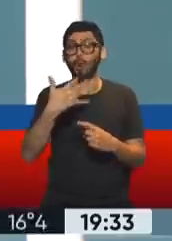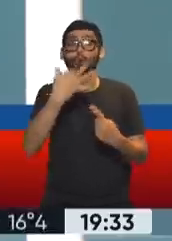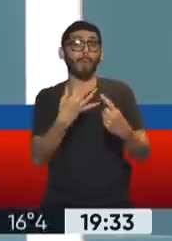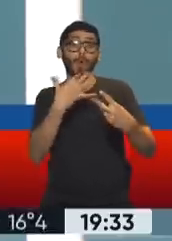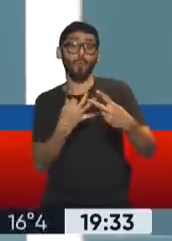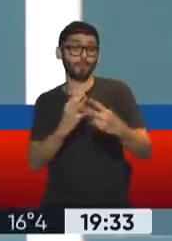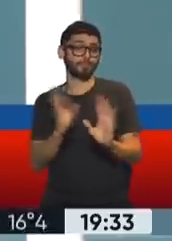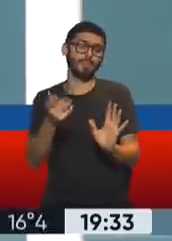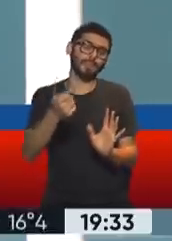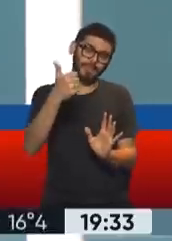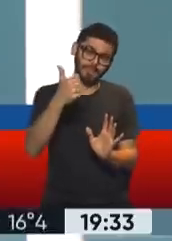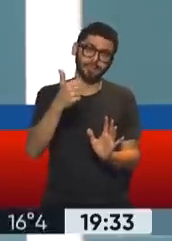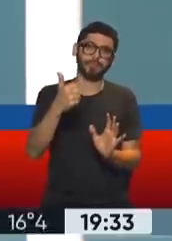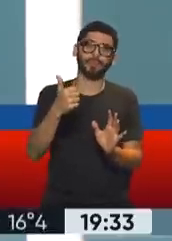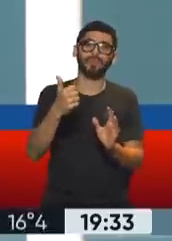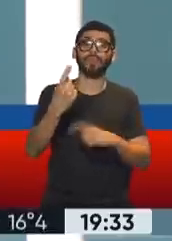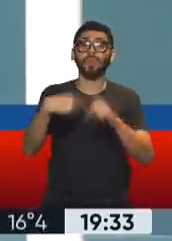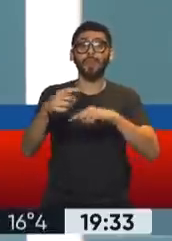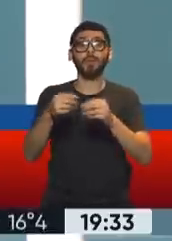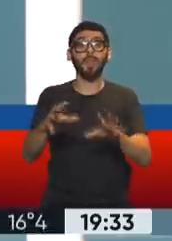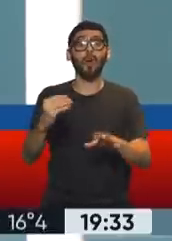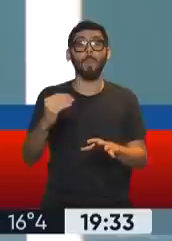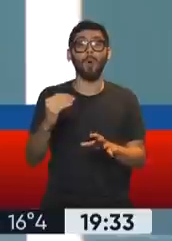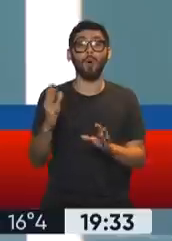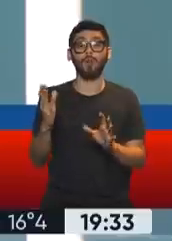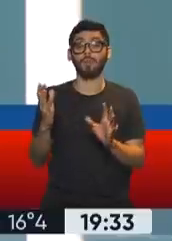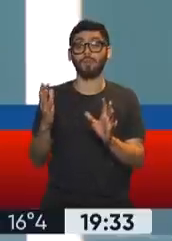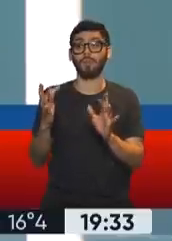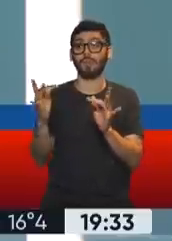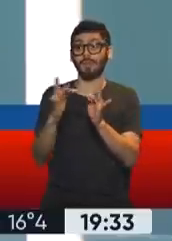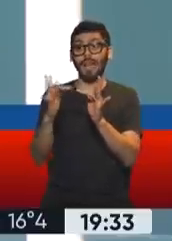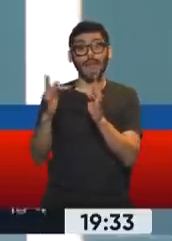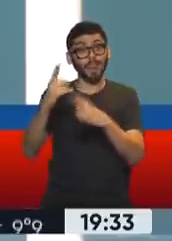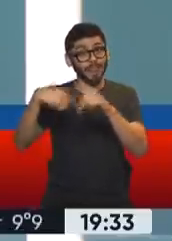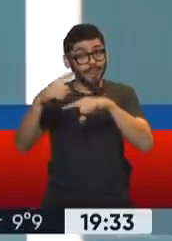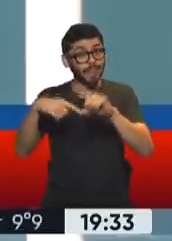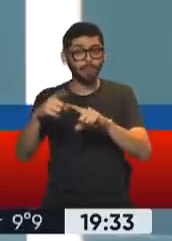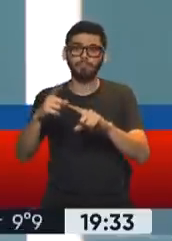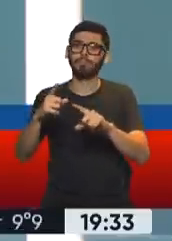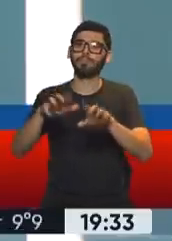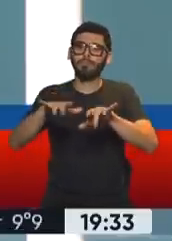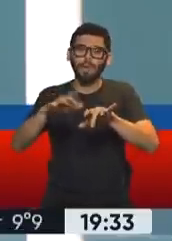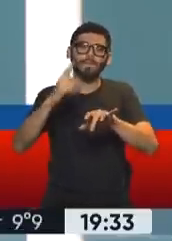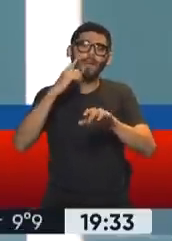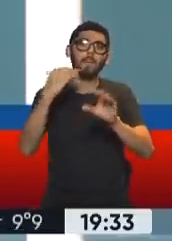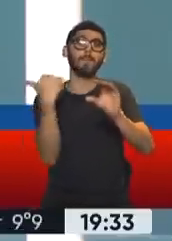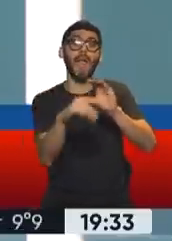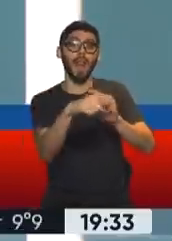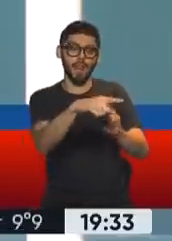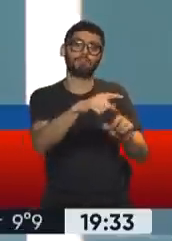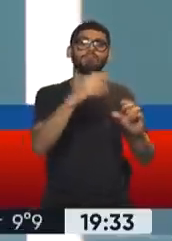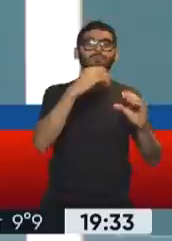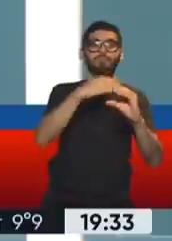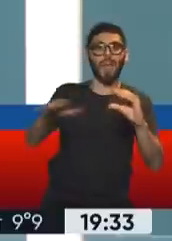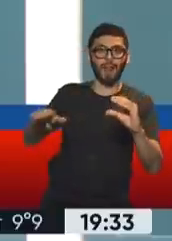jubilación a partir del trámite virtual, de meterte por internet, buscar, mandarnos un mail, y un operador del otro lado te